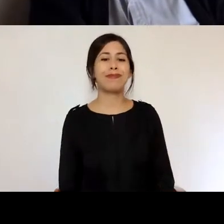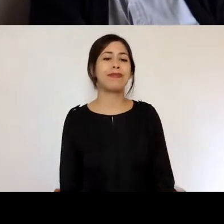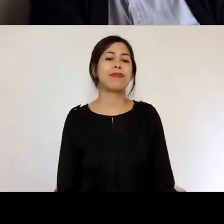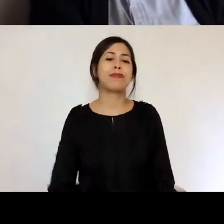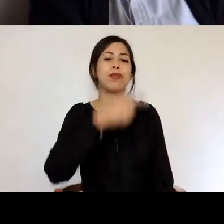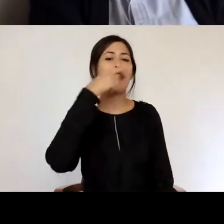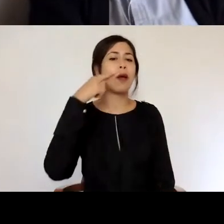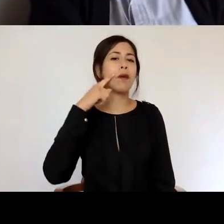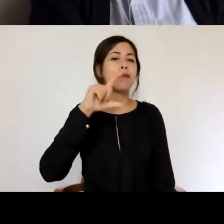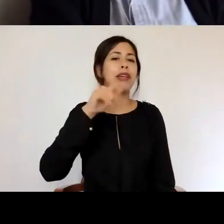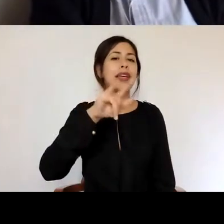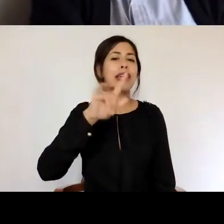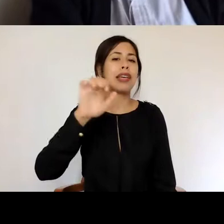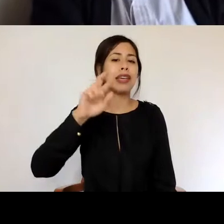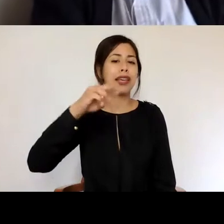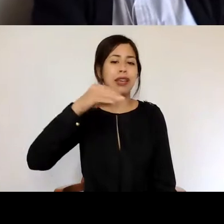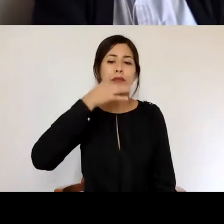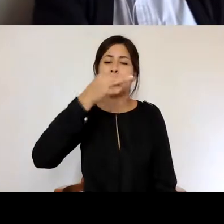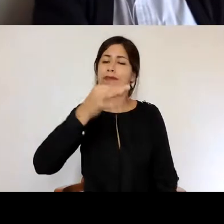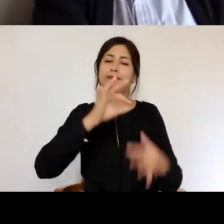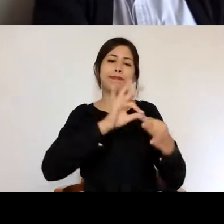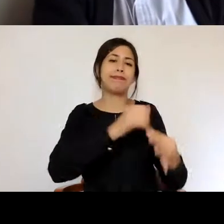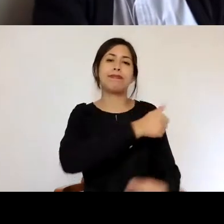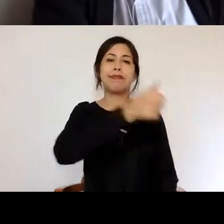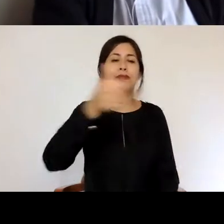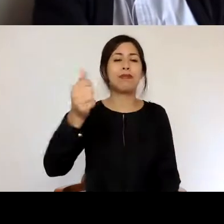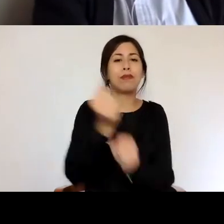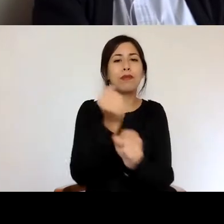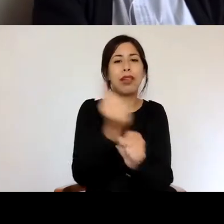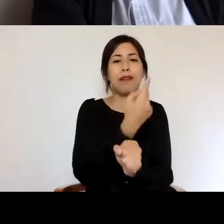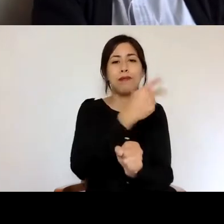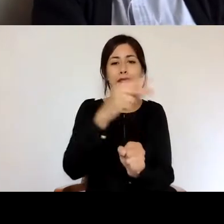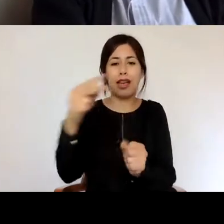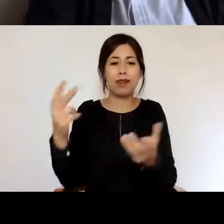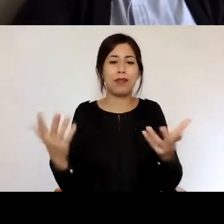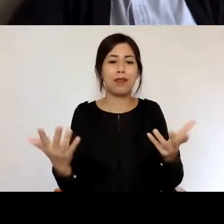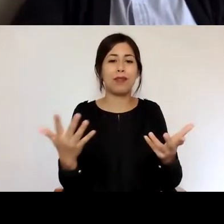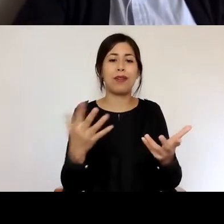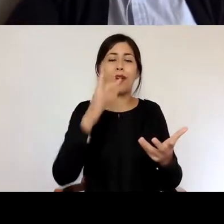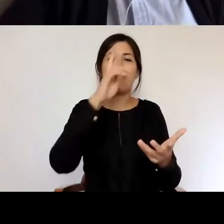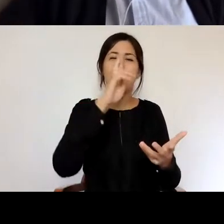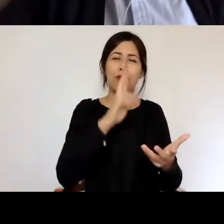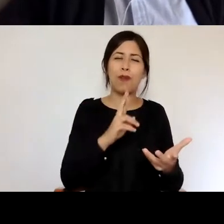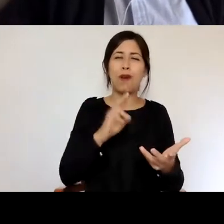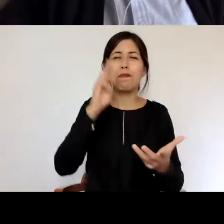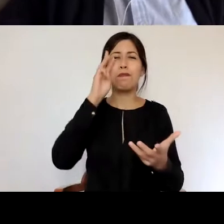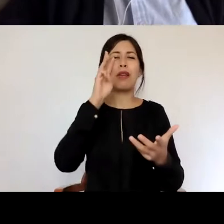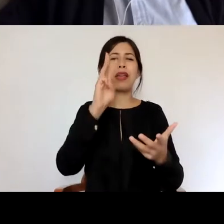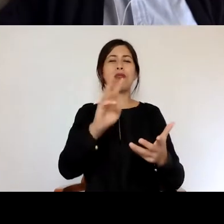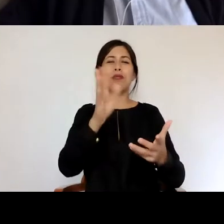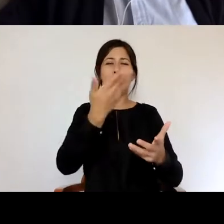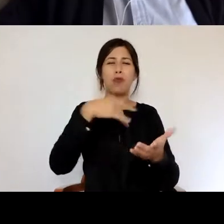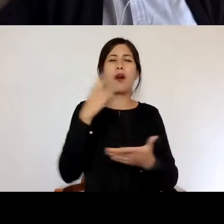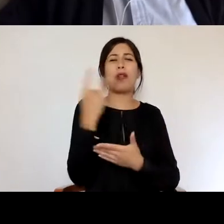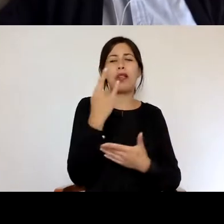agradecer a todos el trabajo es un es un rol una misión de la universidad muy importante